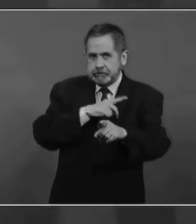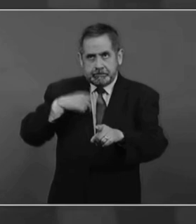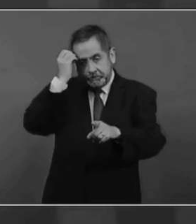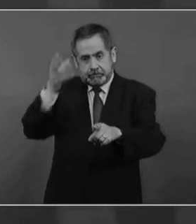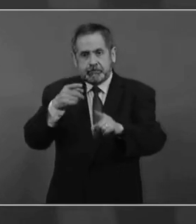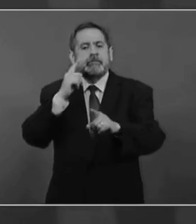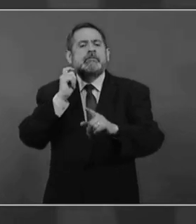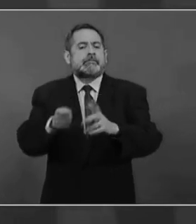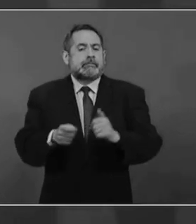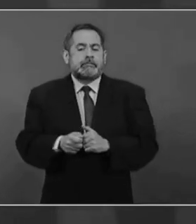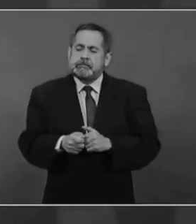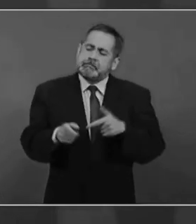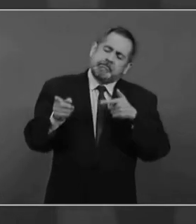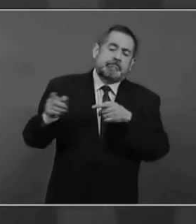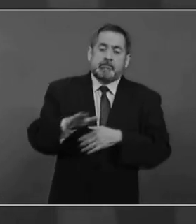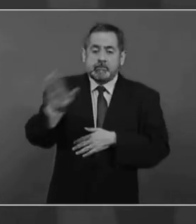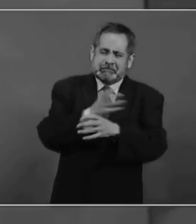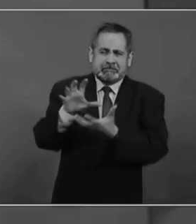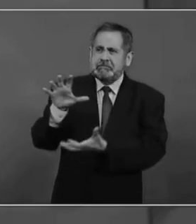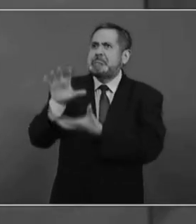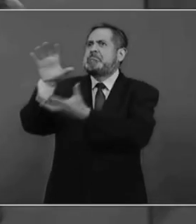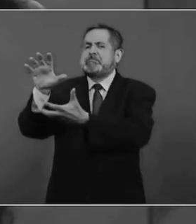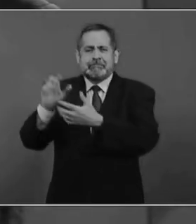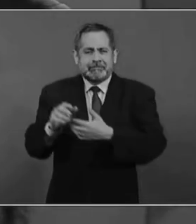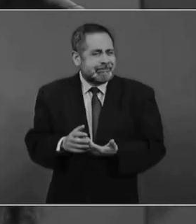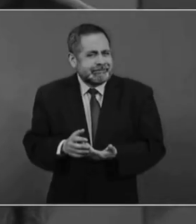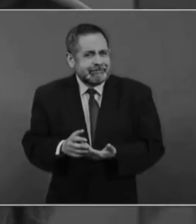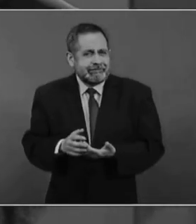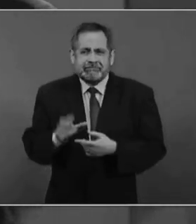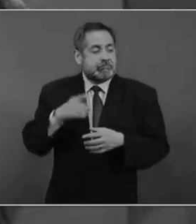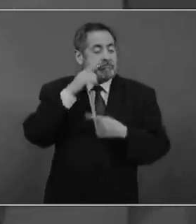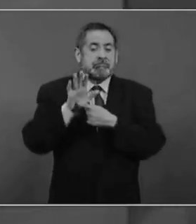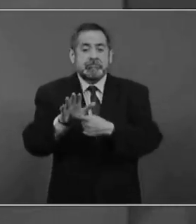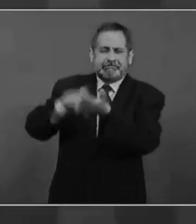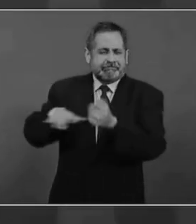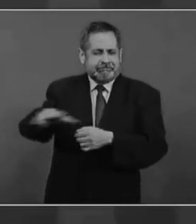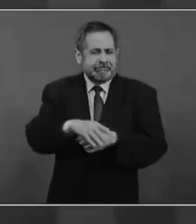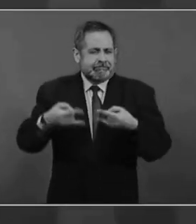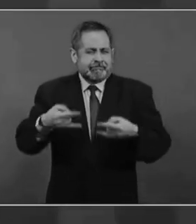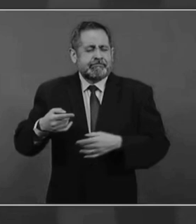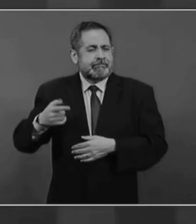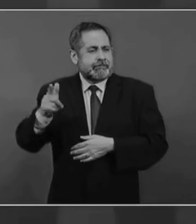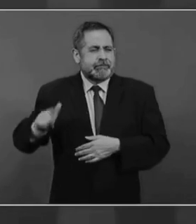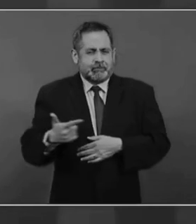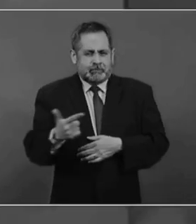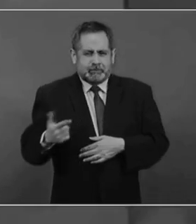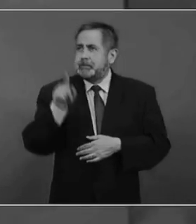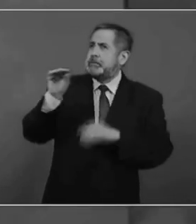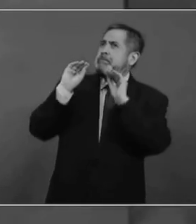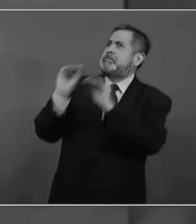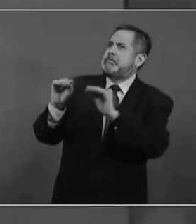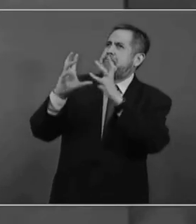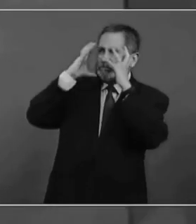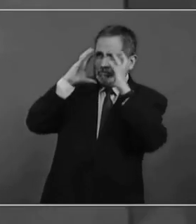no solo lo asesinan, le cortan la cabeza y la exhiben 10 años. Así son los conservadores,